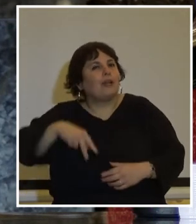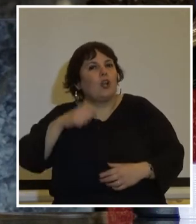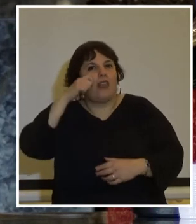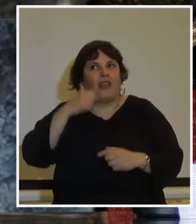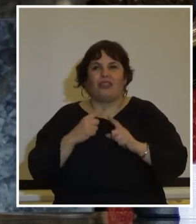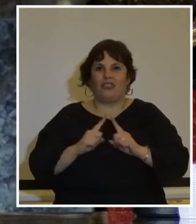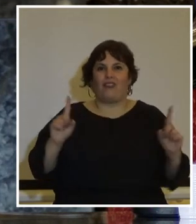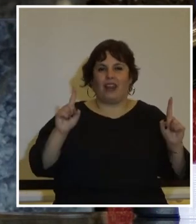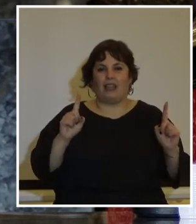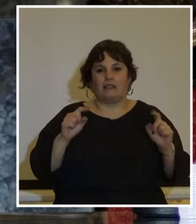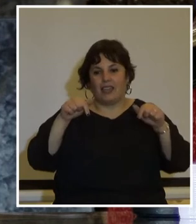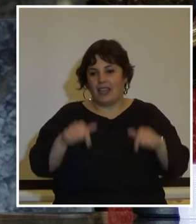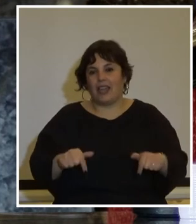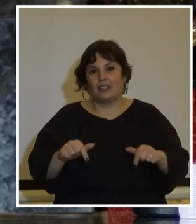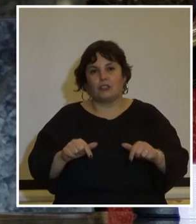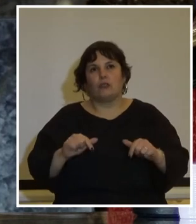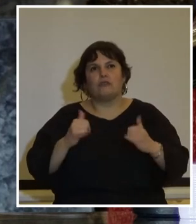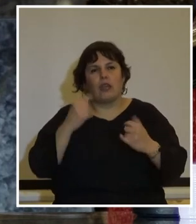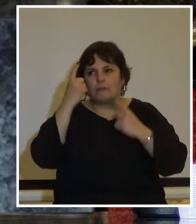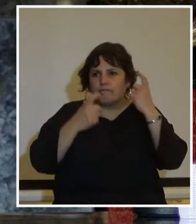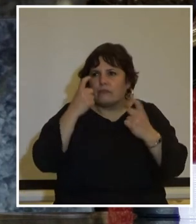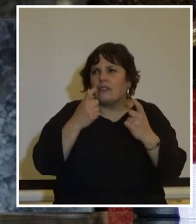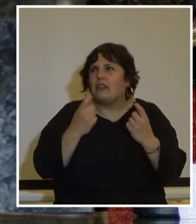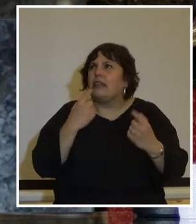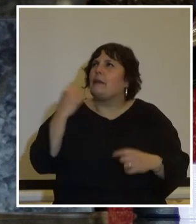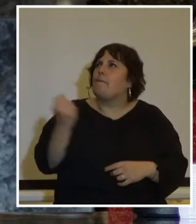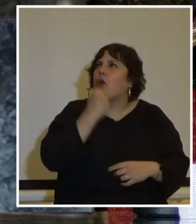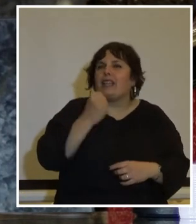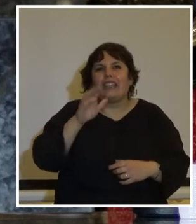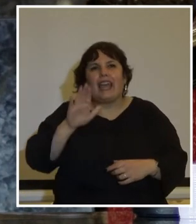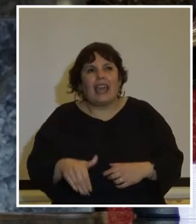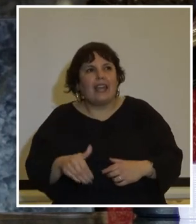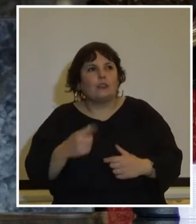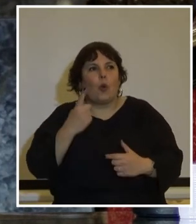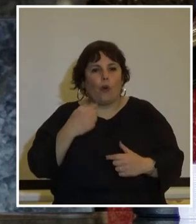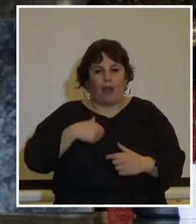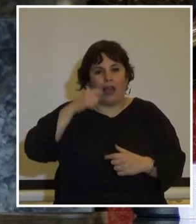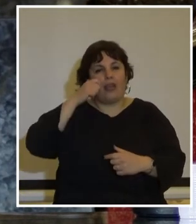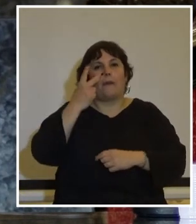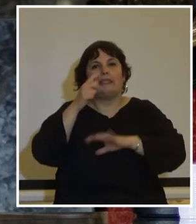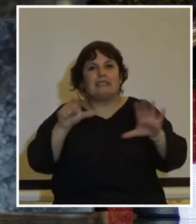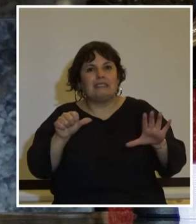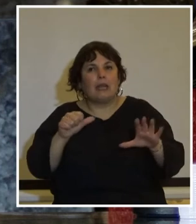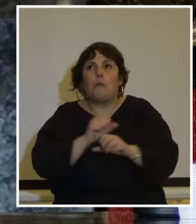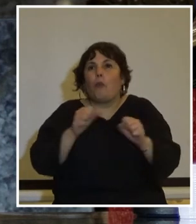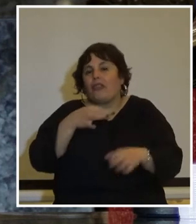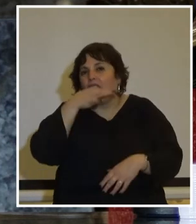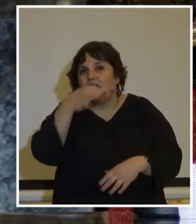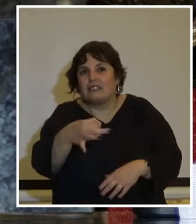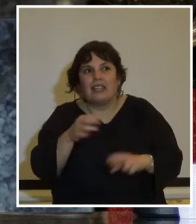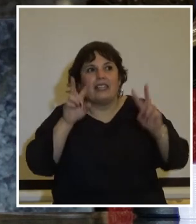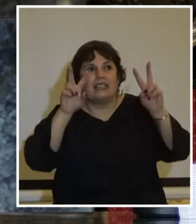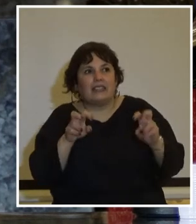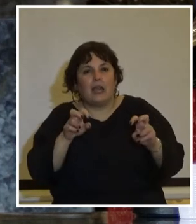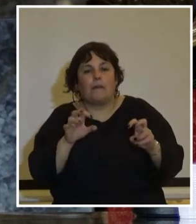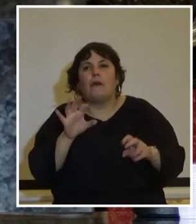eso hace que estos días me haya venido preguntando qué tan importante es lo que una Uriza de 26 años tenga para decir respecto al tema o